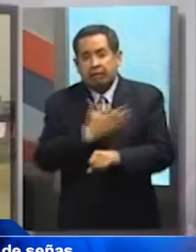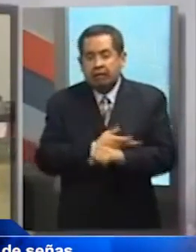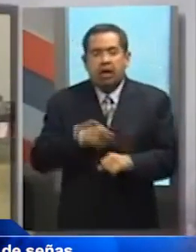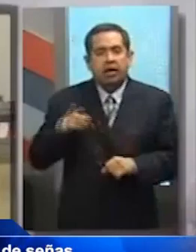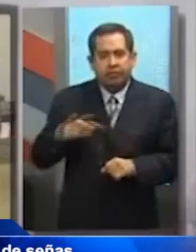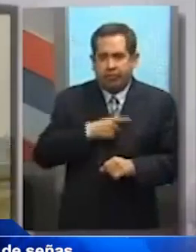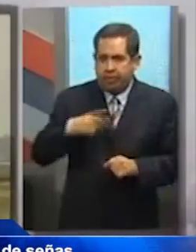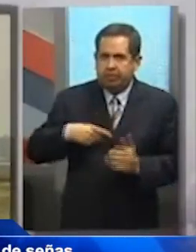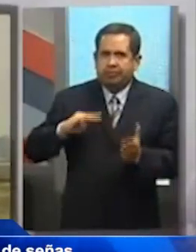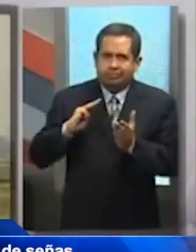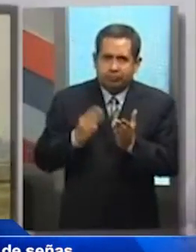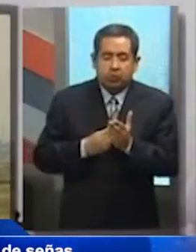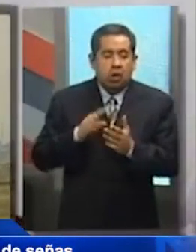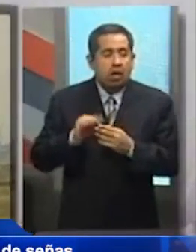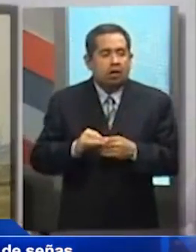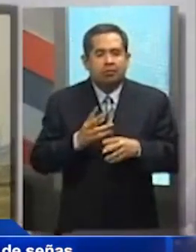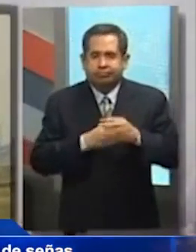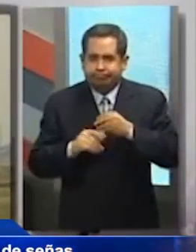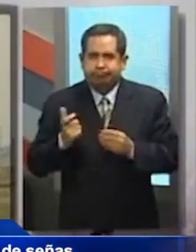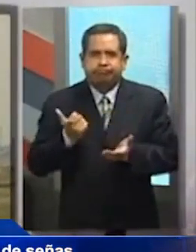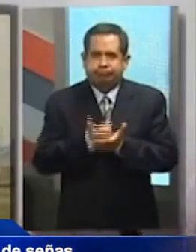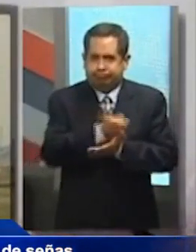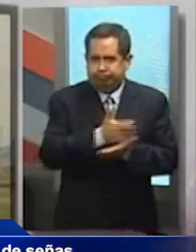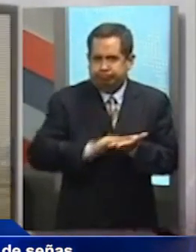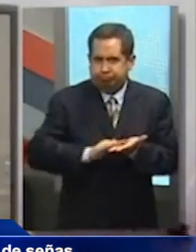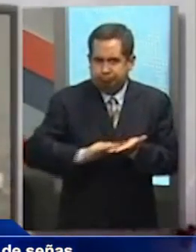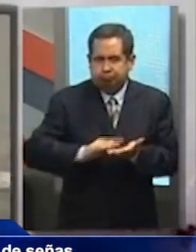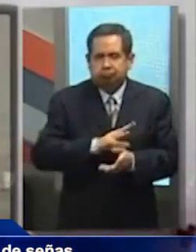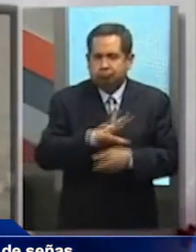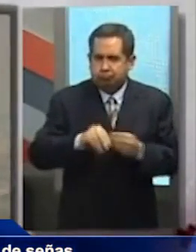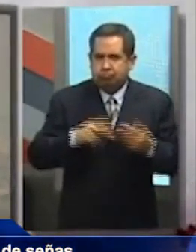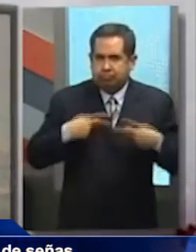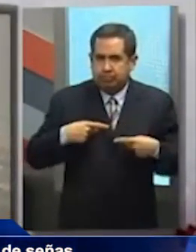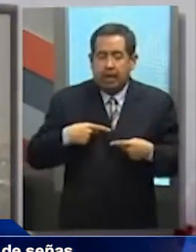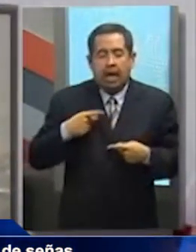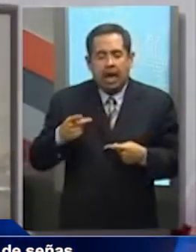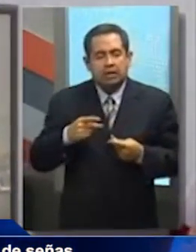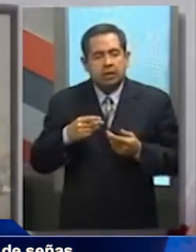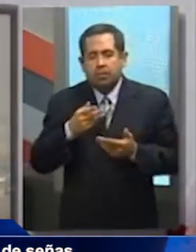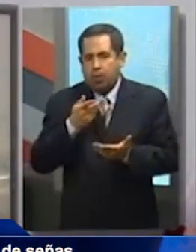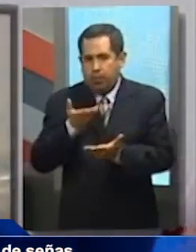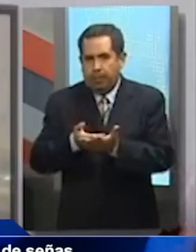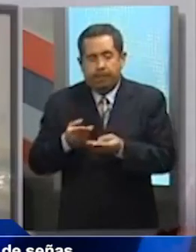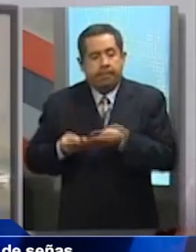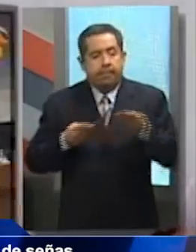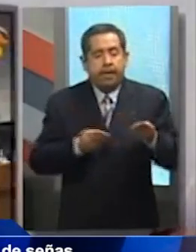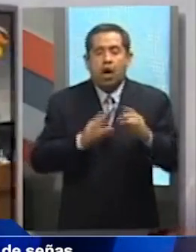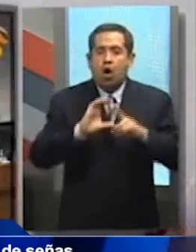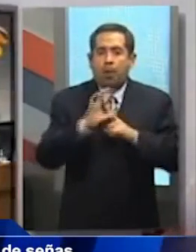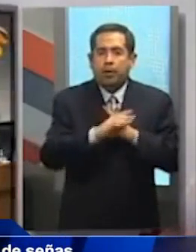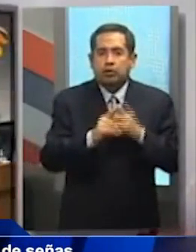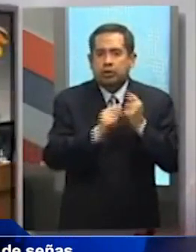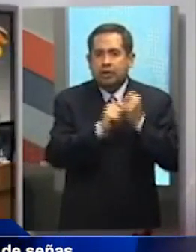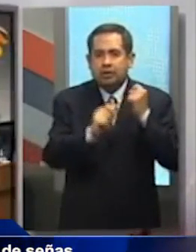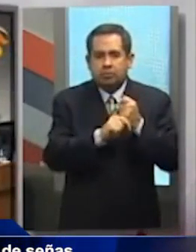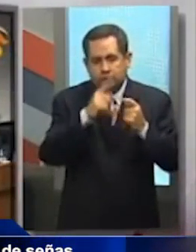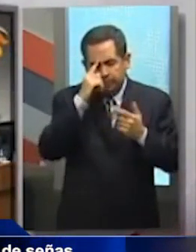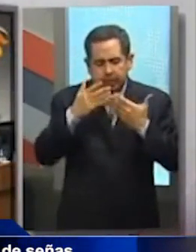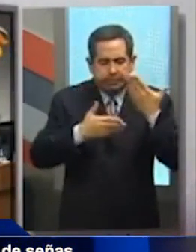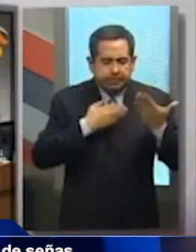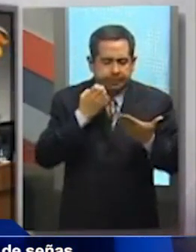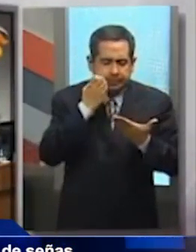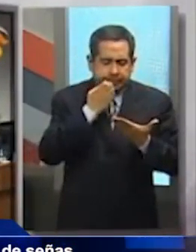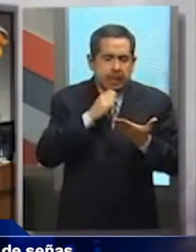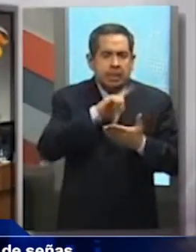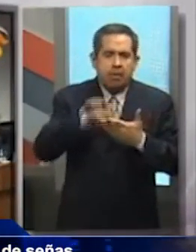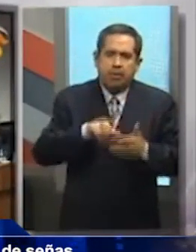indemnizar a los pasajeros afectados. La propuesta fue turnada a la Comisión de Transportes de la Cámara de Diputados para su análisis y elaboración